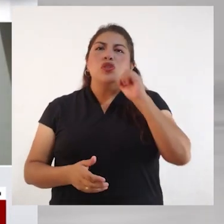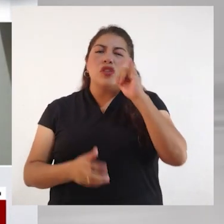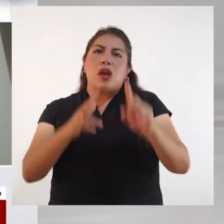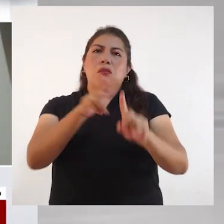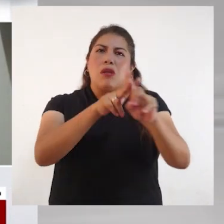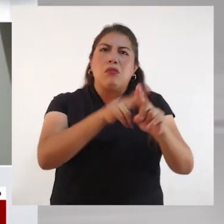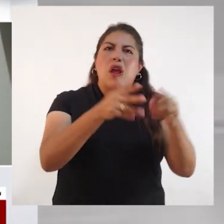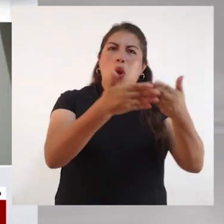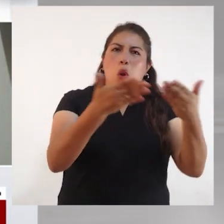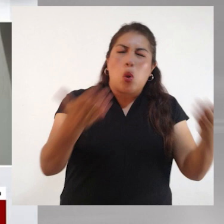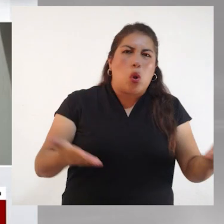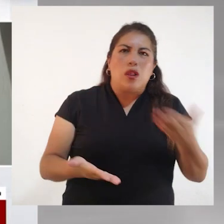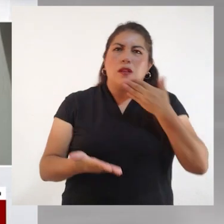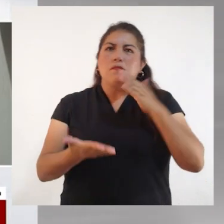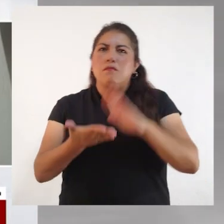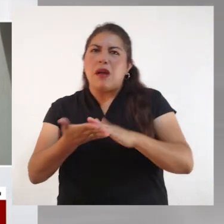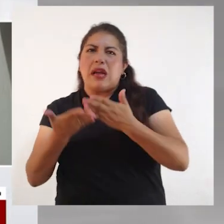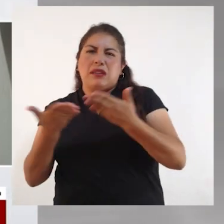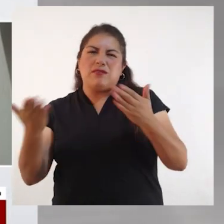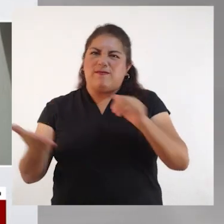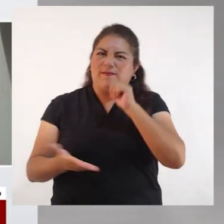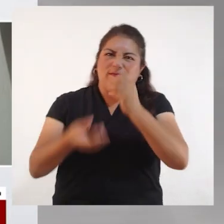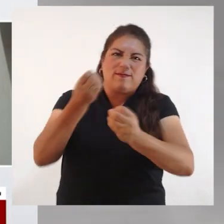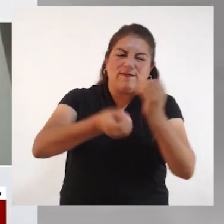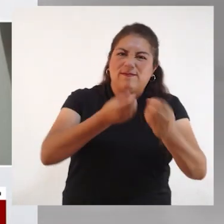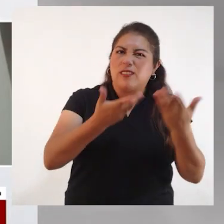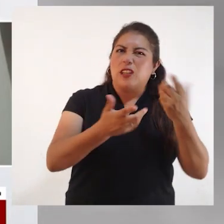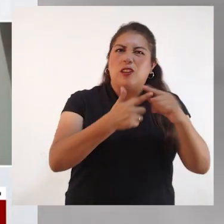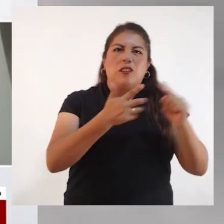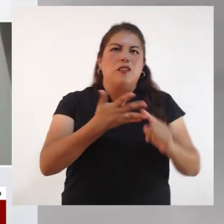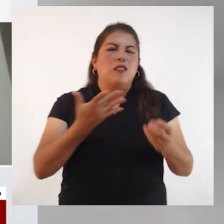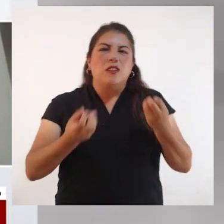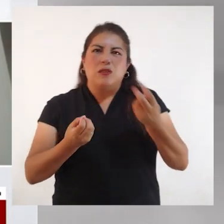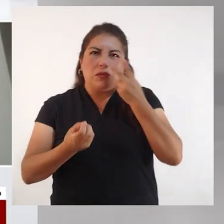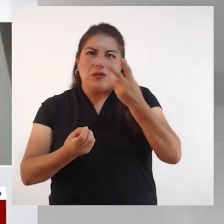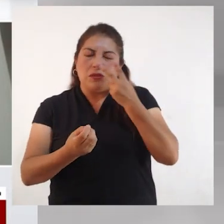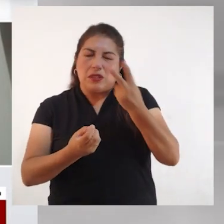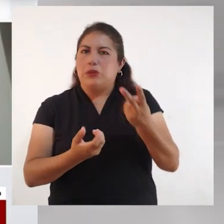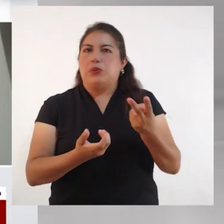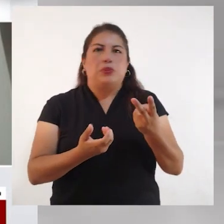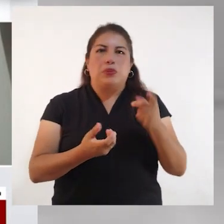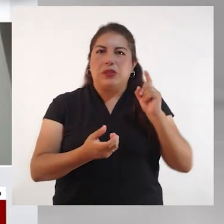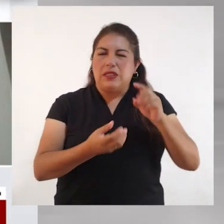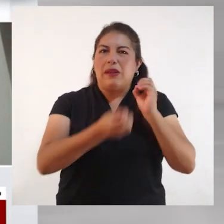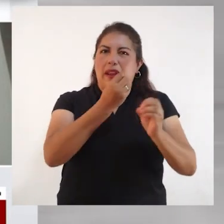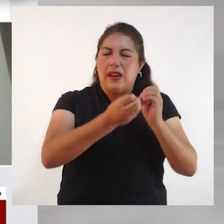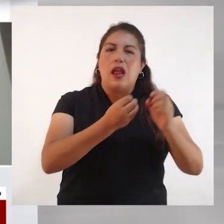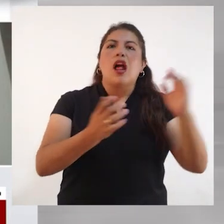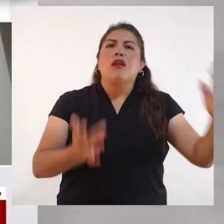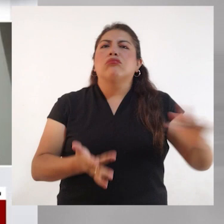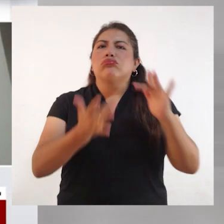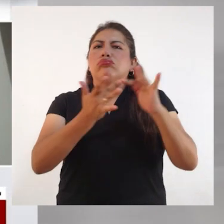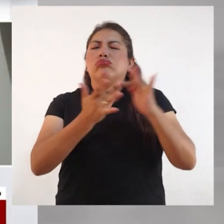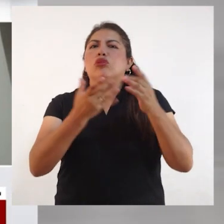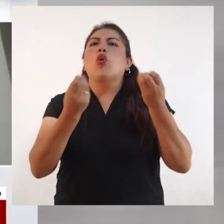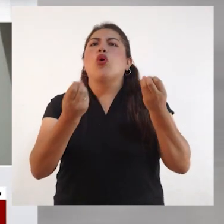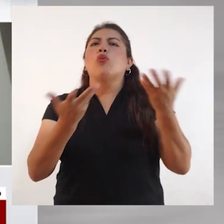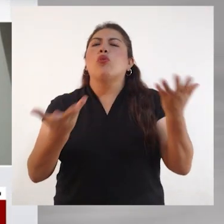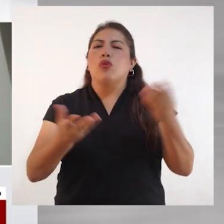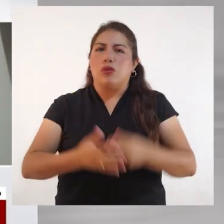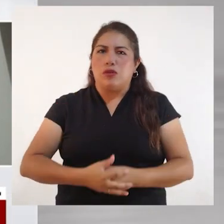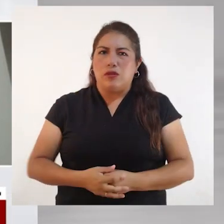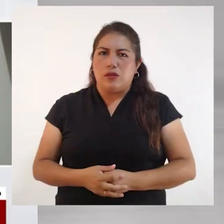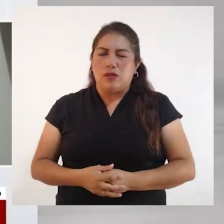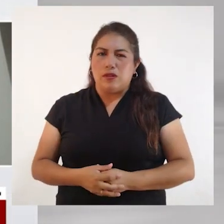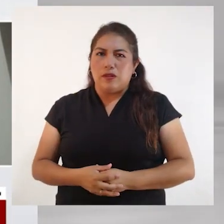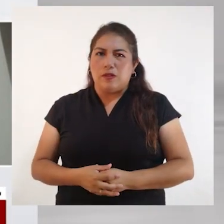irregularidad o carencia, ¿no? ¿A qué número comunicarse? ¿Cómo podrían hacer llegar sus pedidos